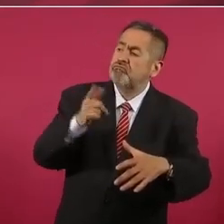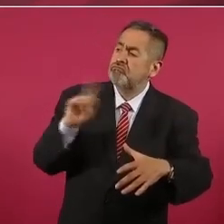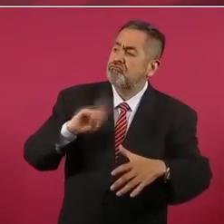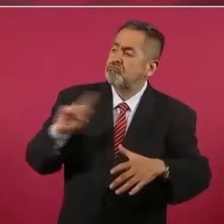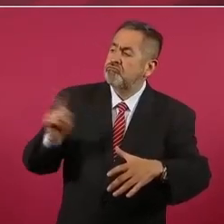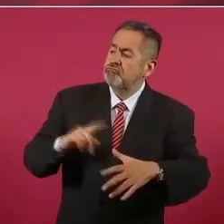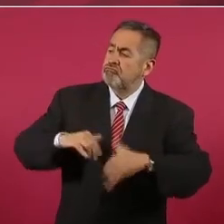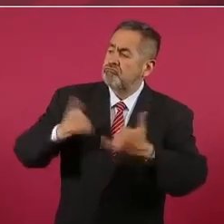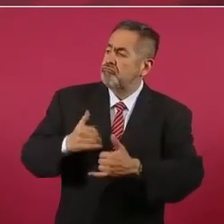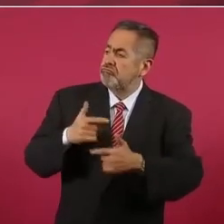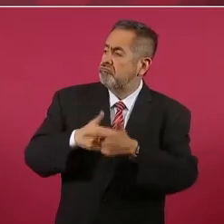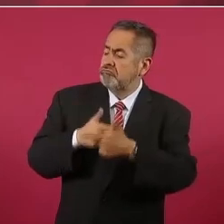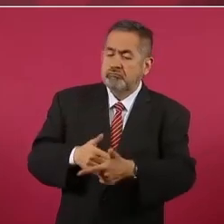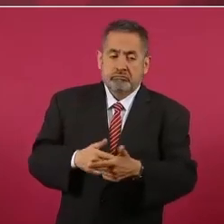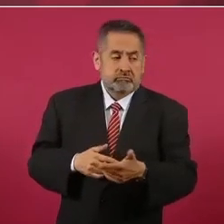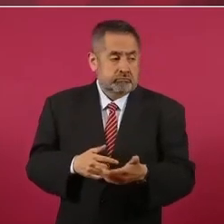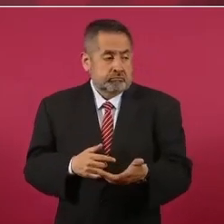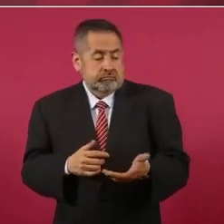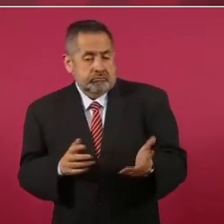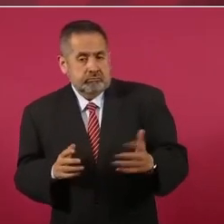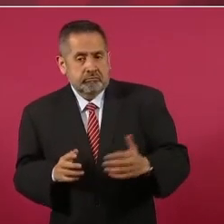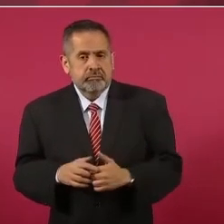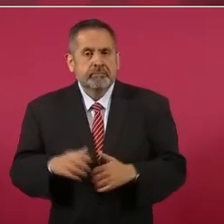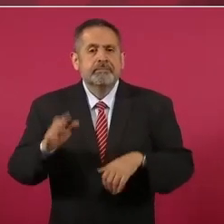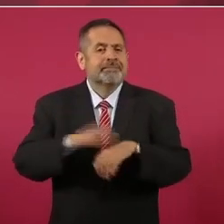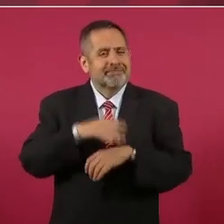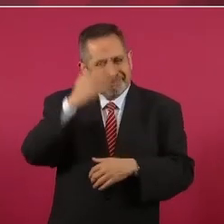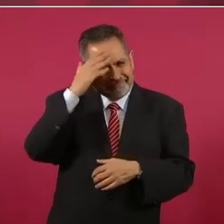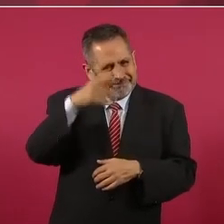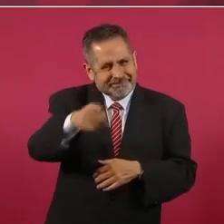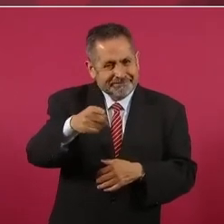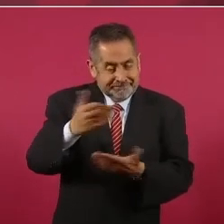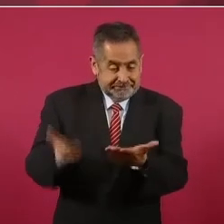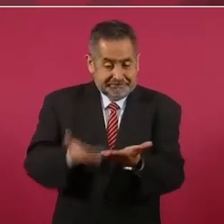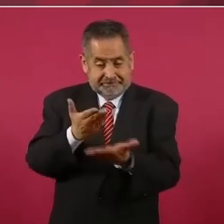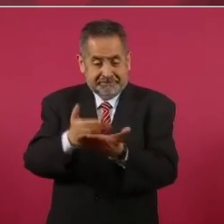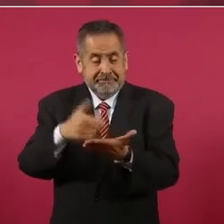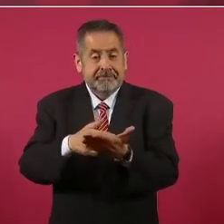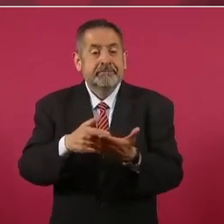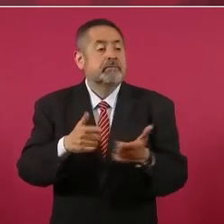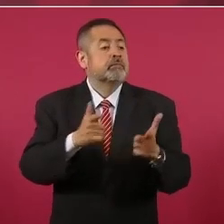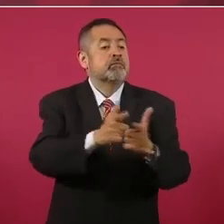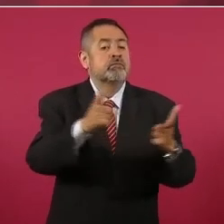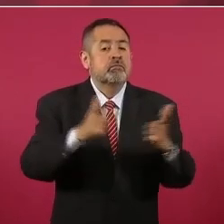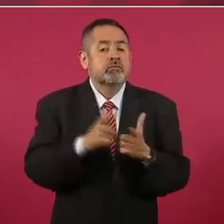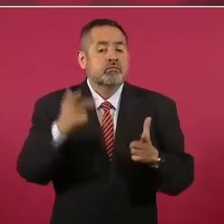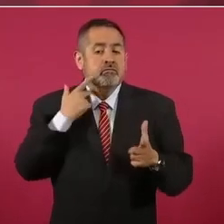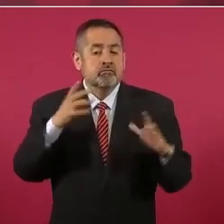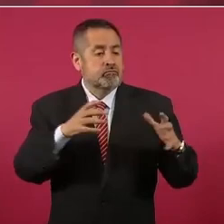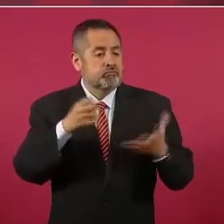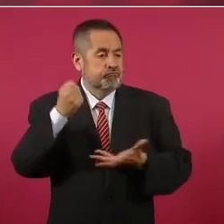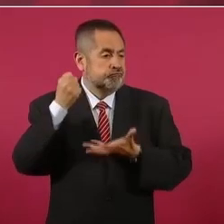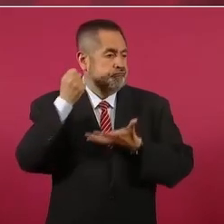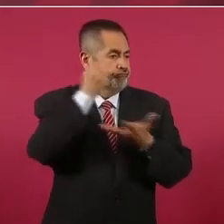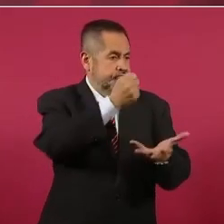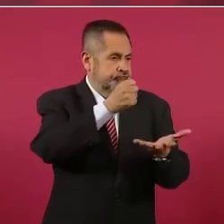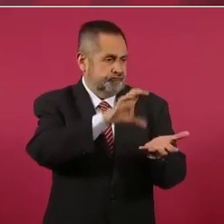además ya no van a tener los partidos, el dinero